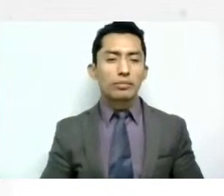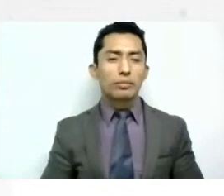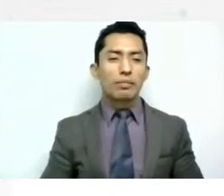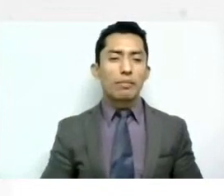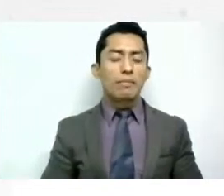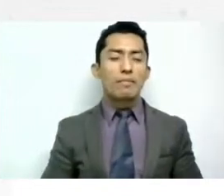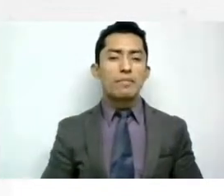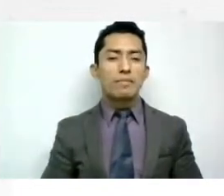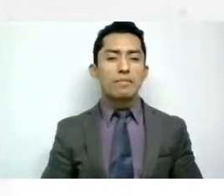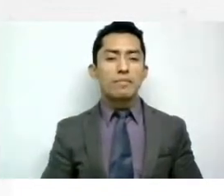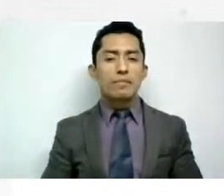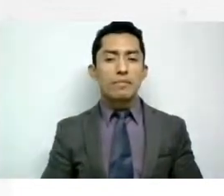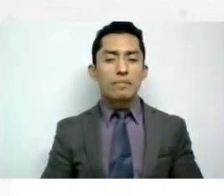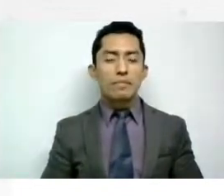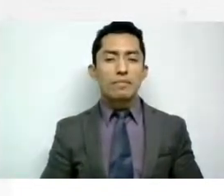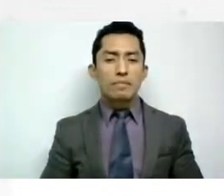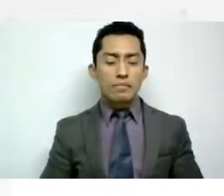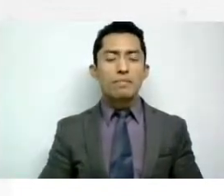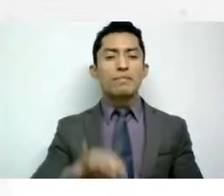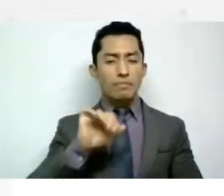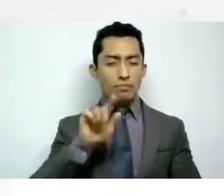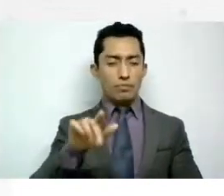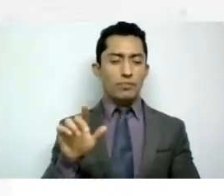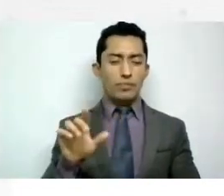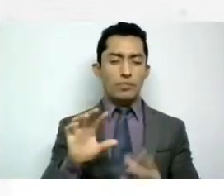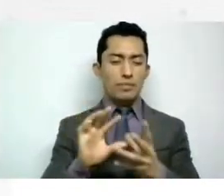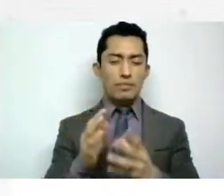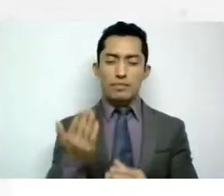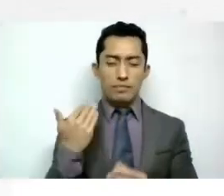sí aquí la parte que mencionas de que